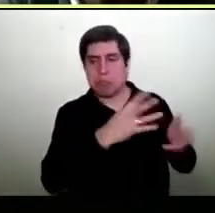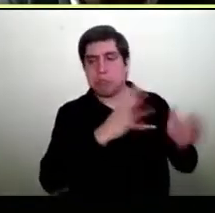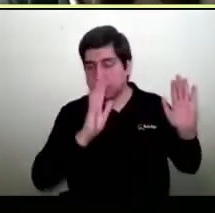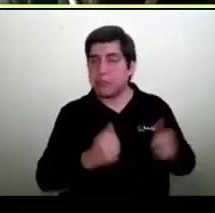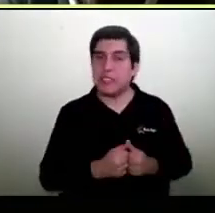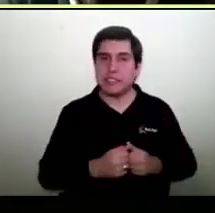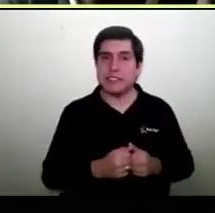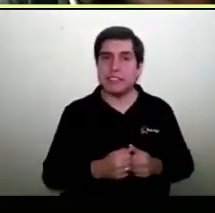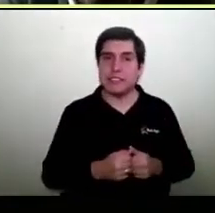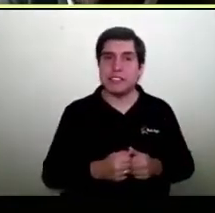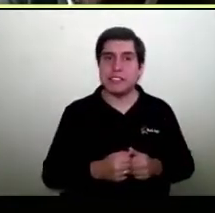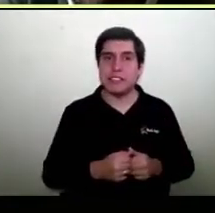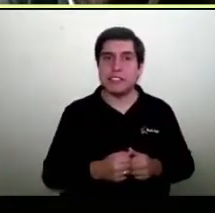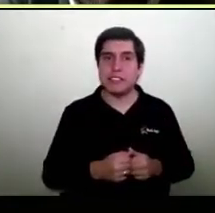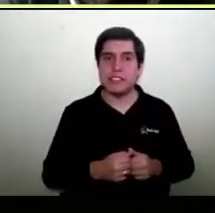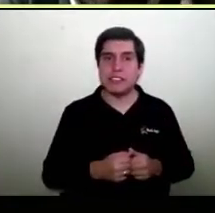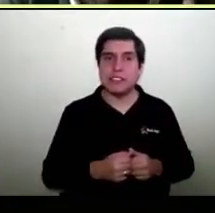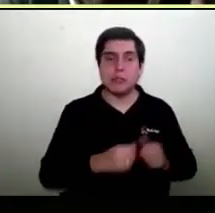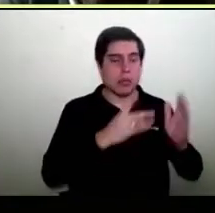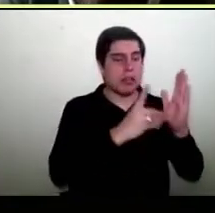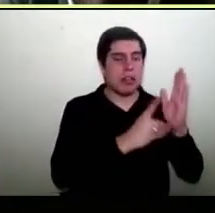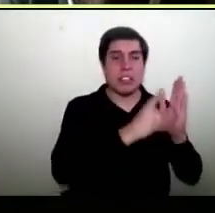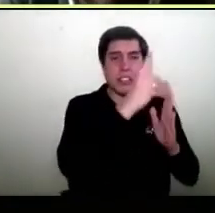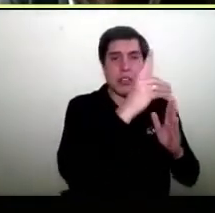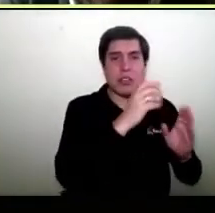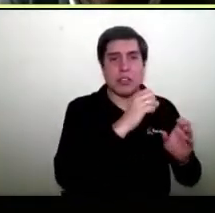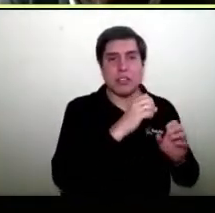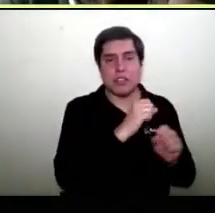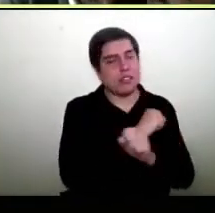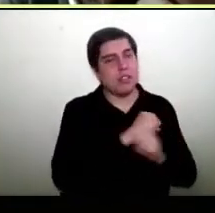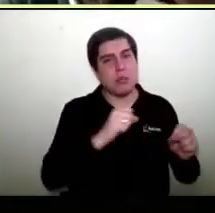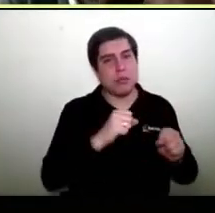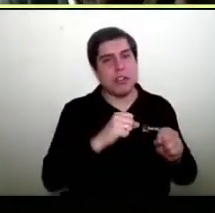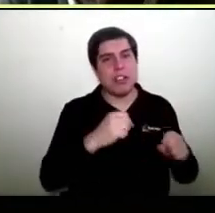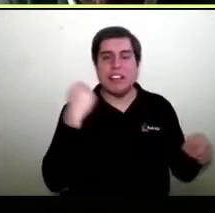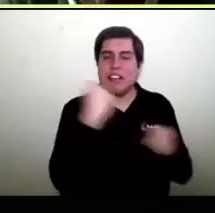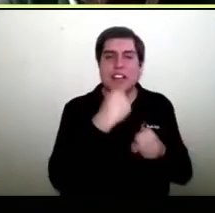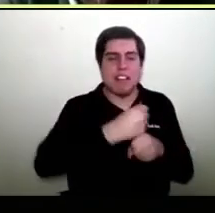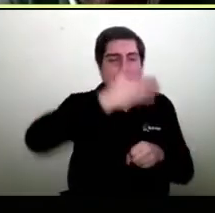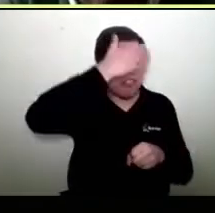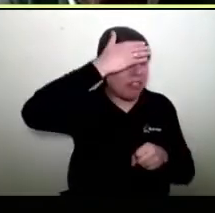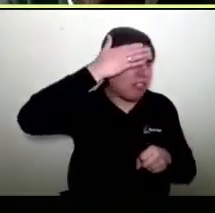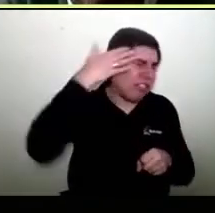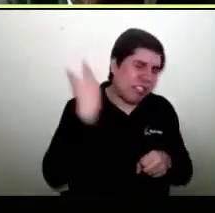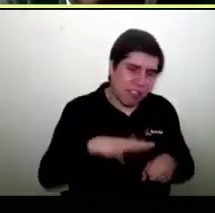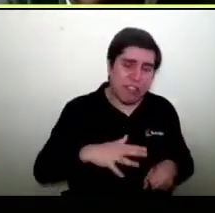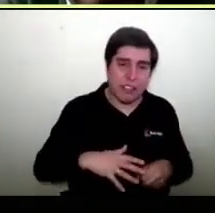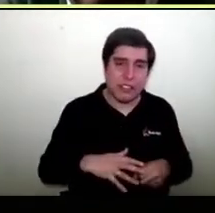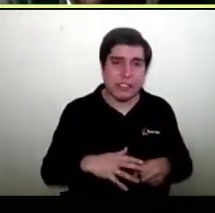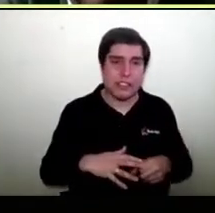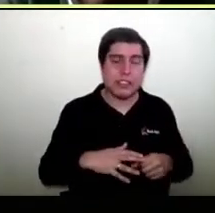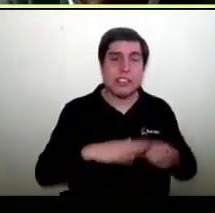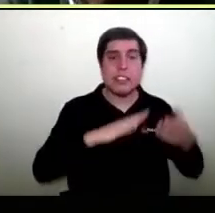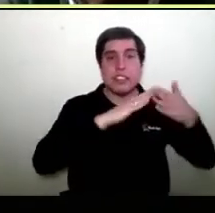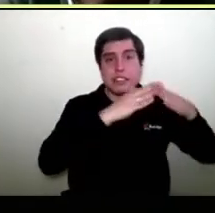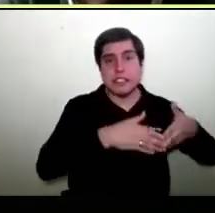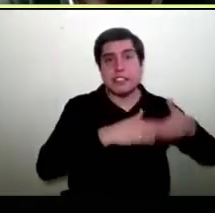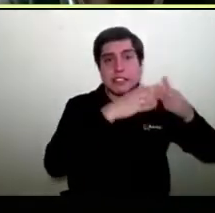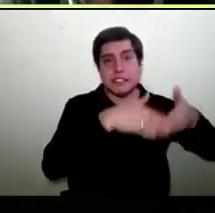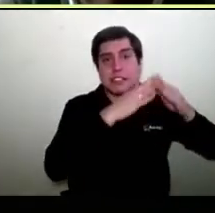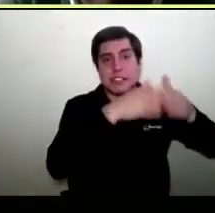poco, poco opción de crecer, mucho desgaste físico, las posibilidades de hundirse de ese container,